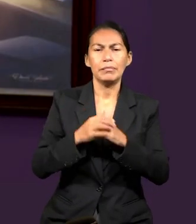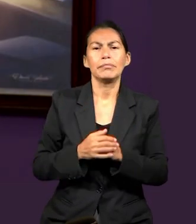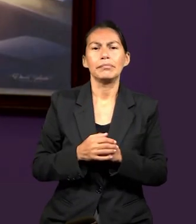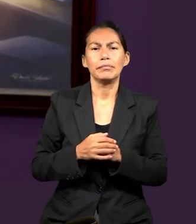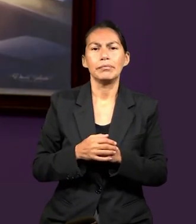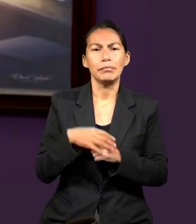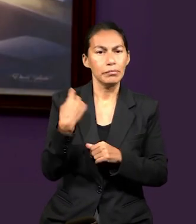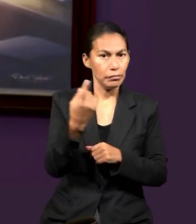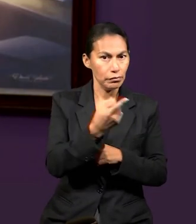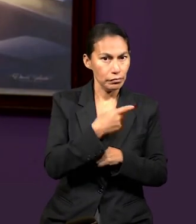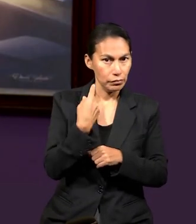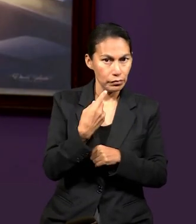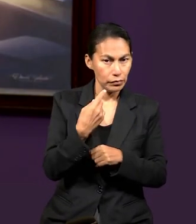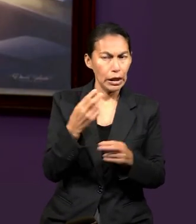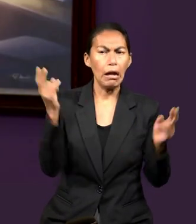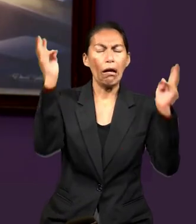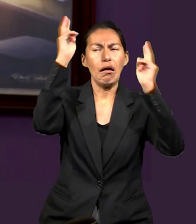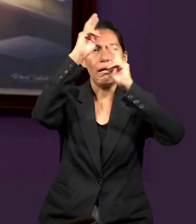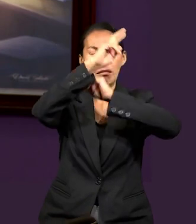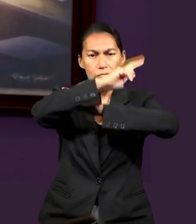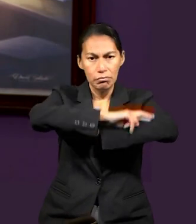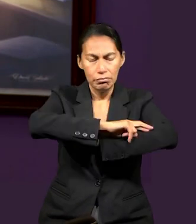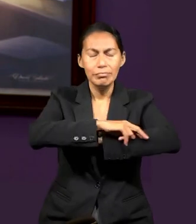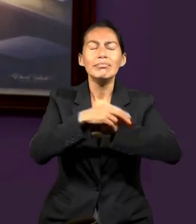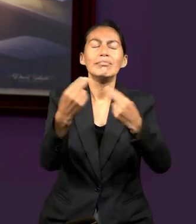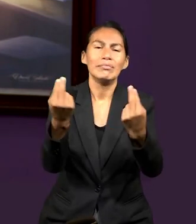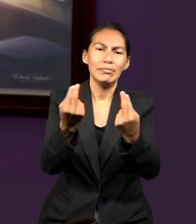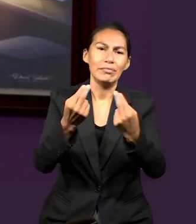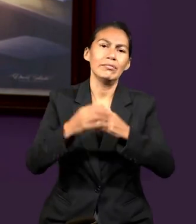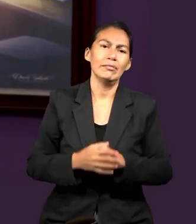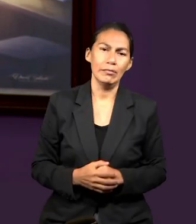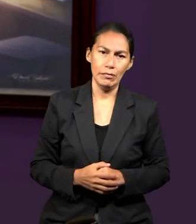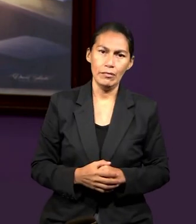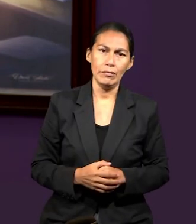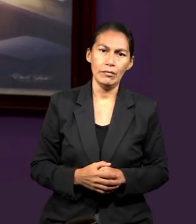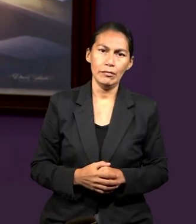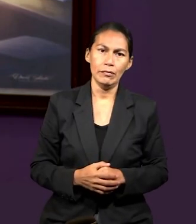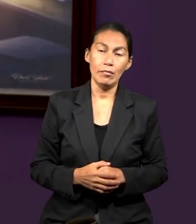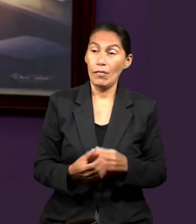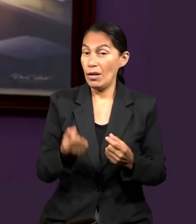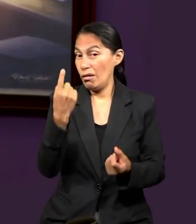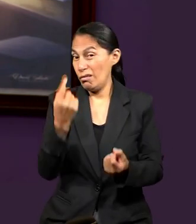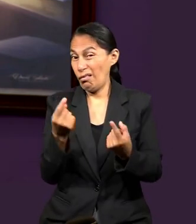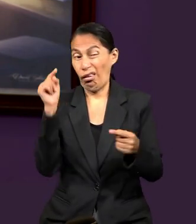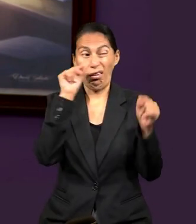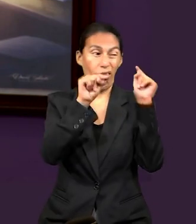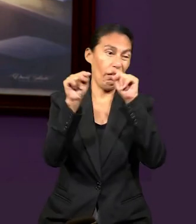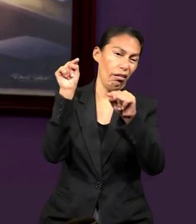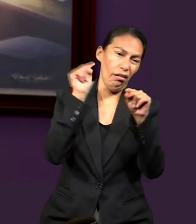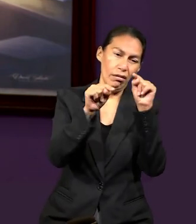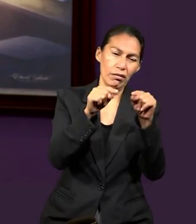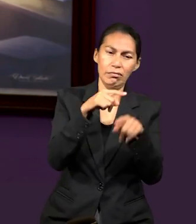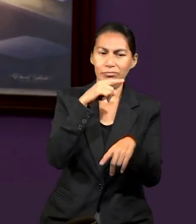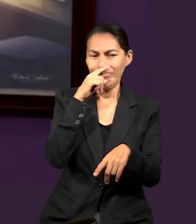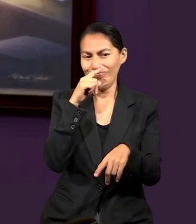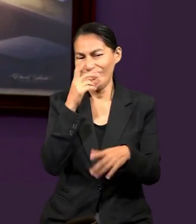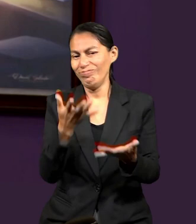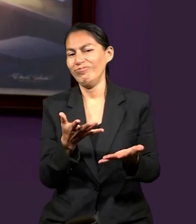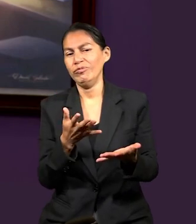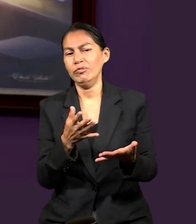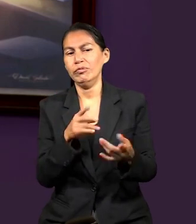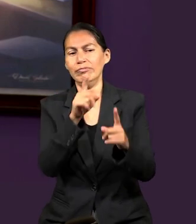los días, porque yo creo que todos necesitamos reconciliación, en cierta forma